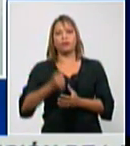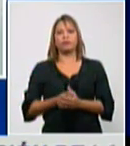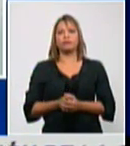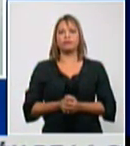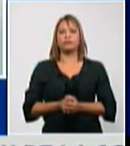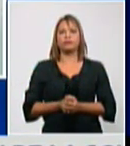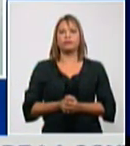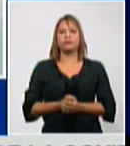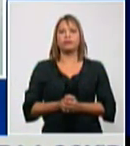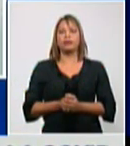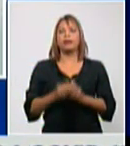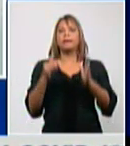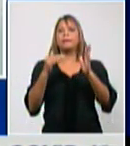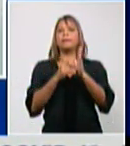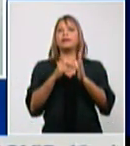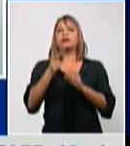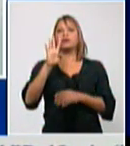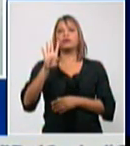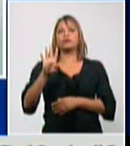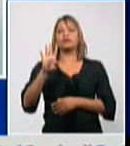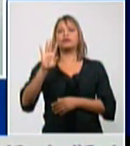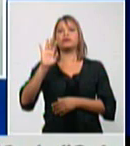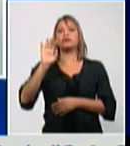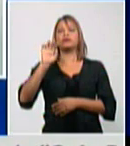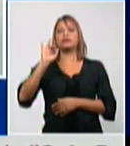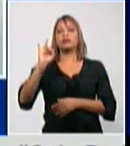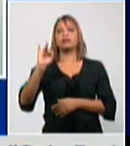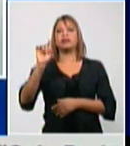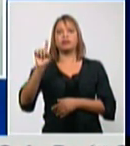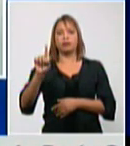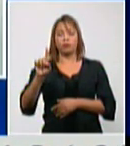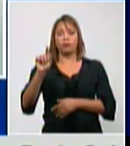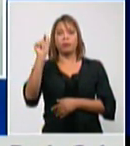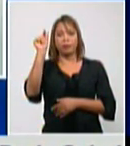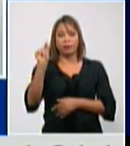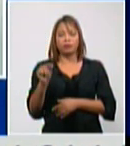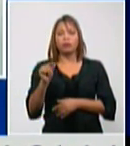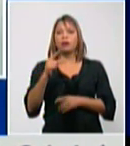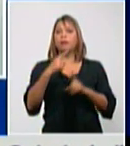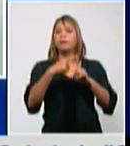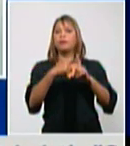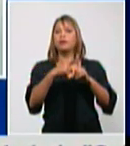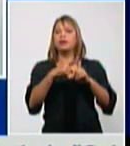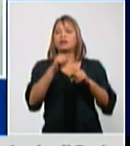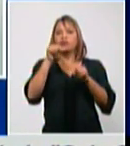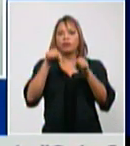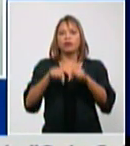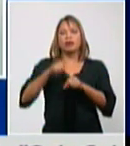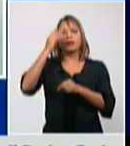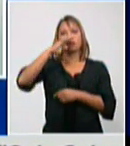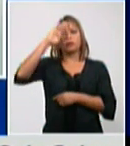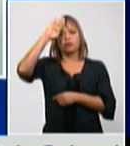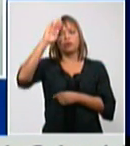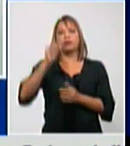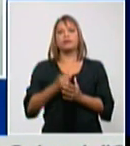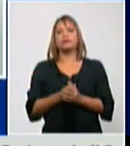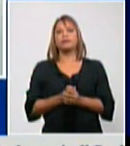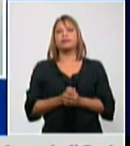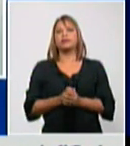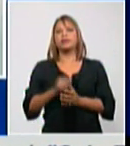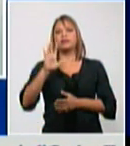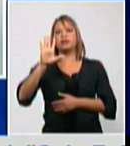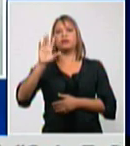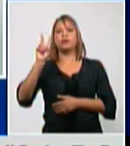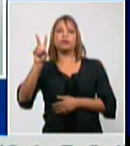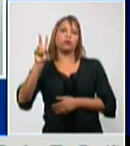1.471 de todos estos casos pues son autóctonos el 52,4% y el